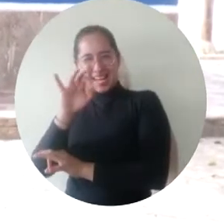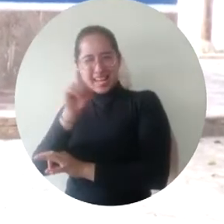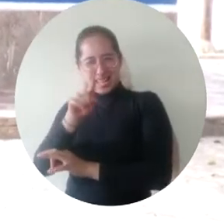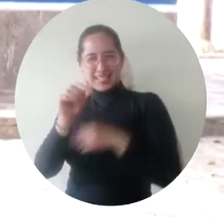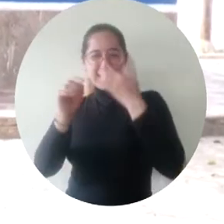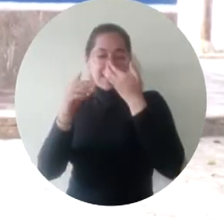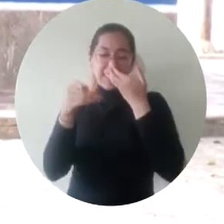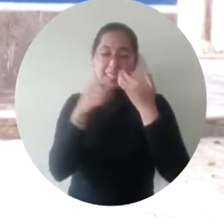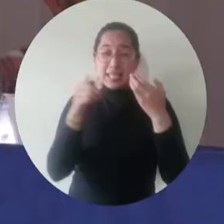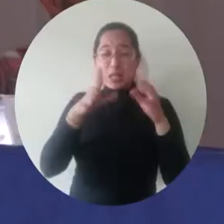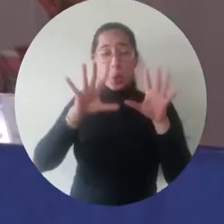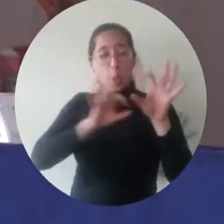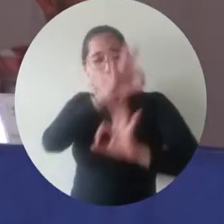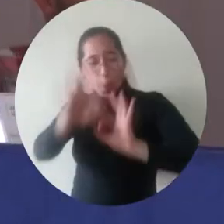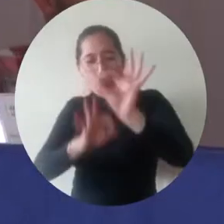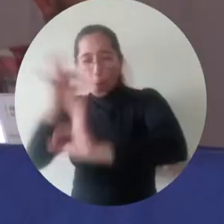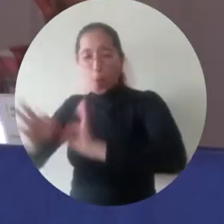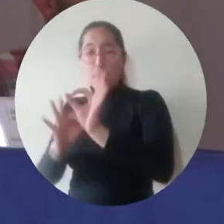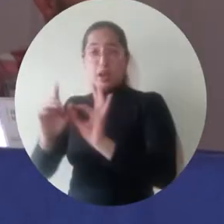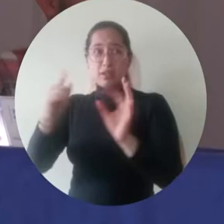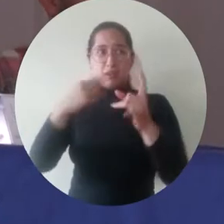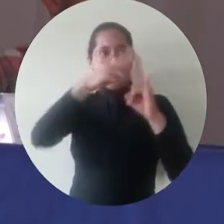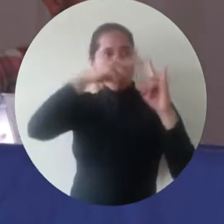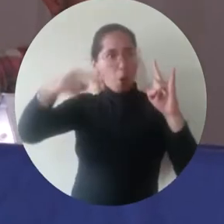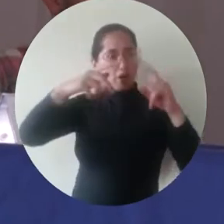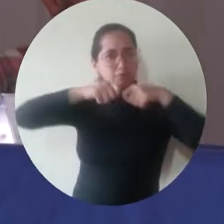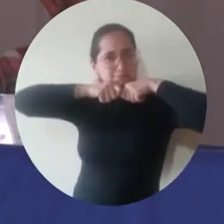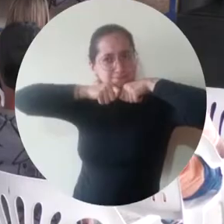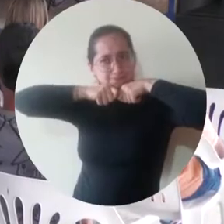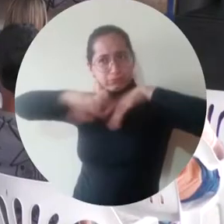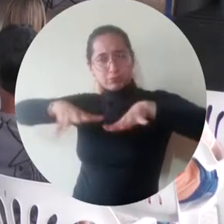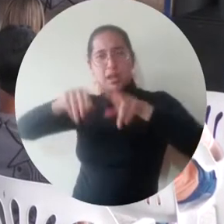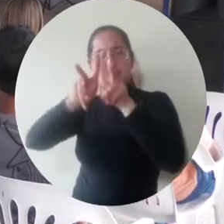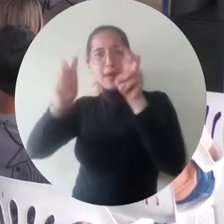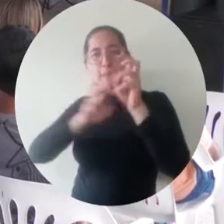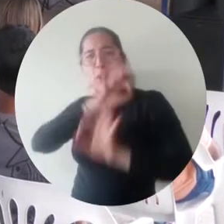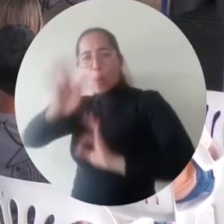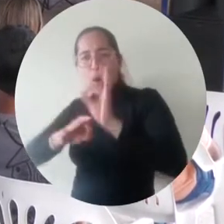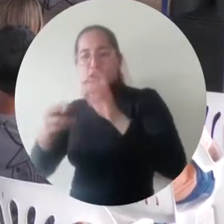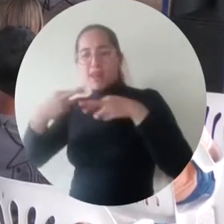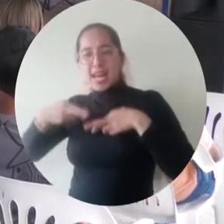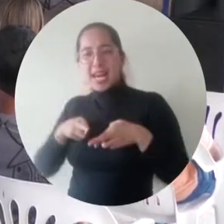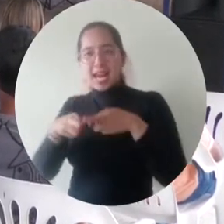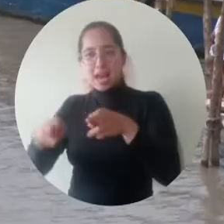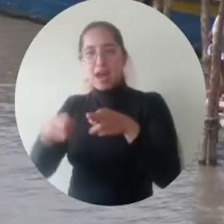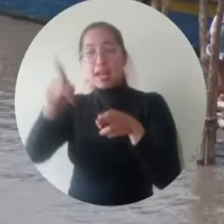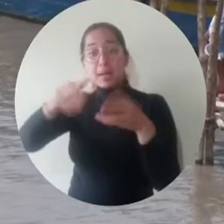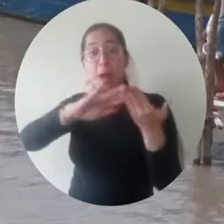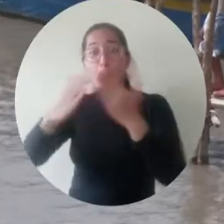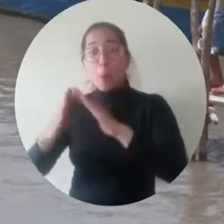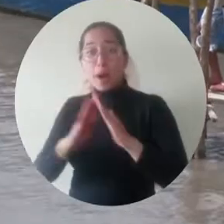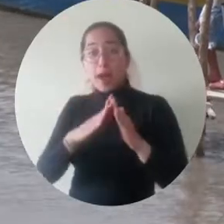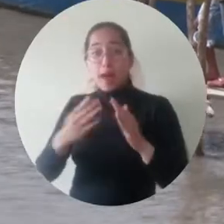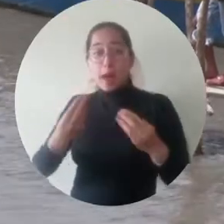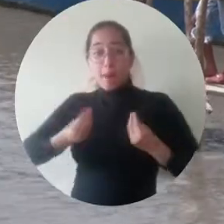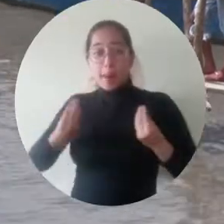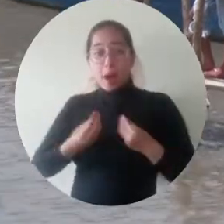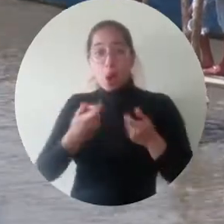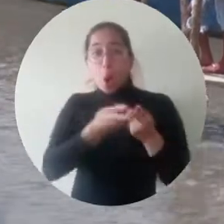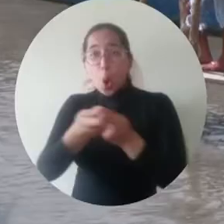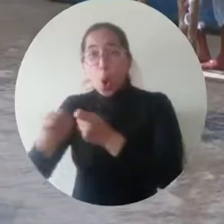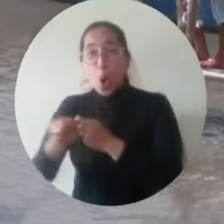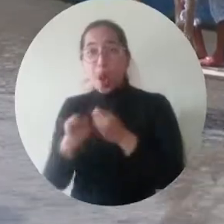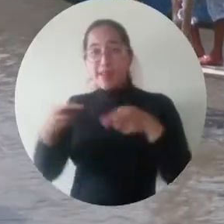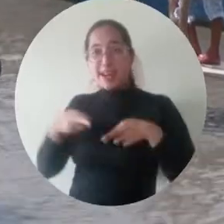La conservación de los manglares, esta alianza que se hizo con la Universidad de Magdalena, llevará a todo el mundo a la cátedra del río, a las comunidades